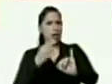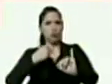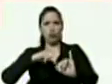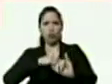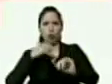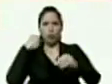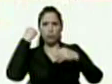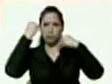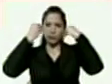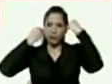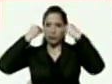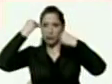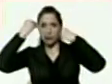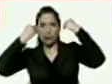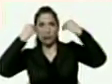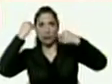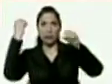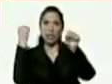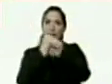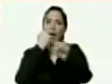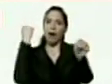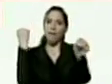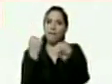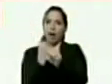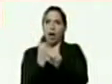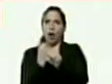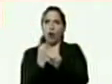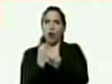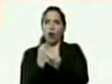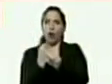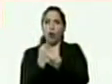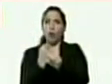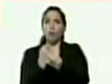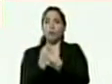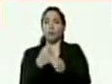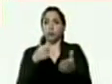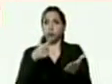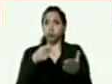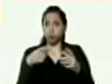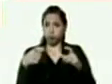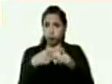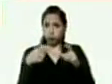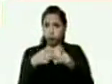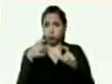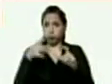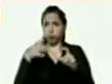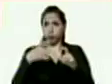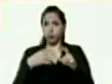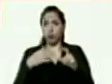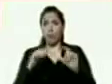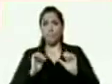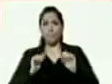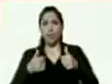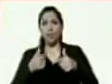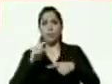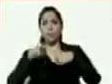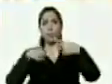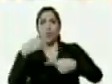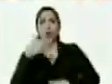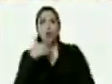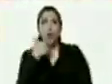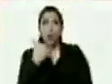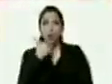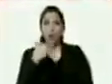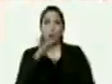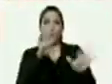una vez para el trabajo de carnetización que comience el próximo 18 el próximo fin de